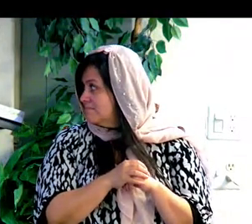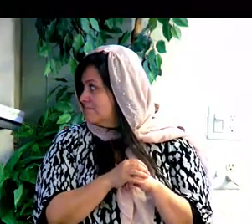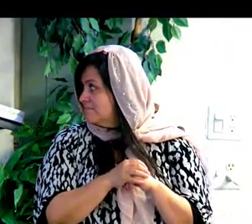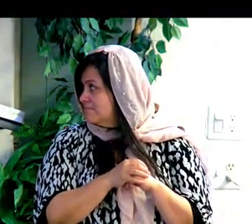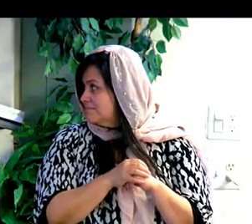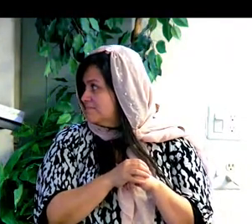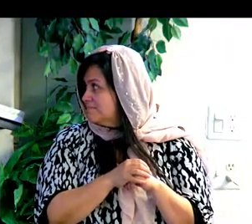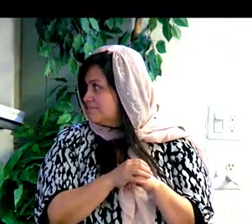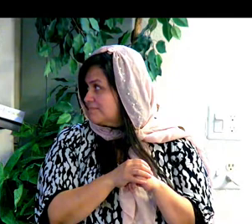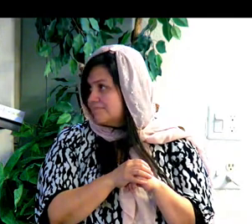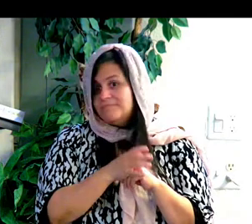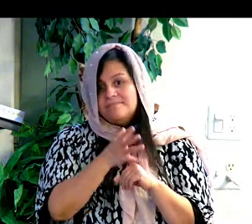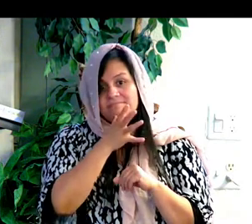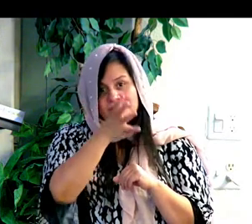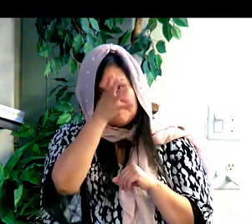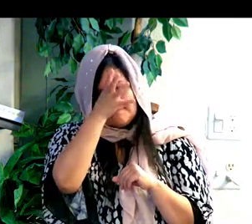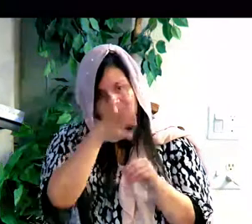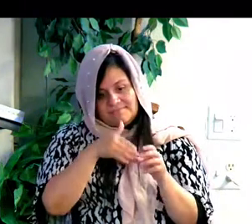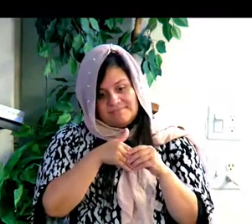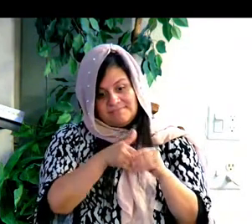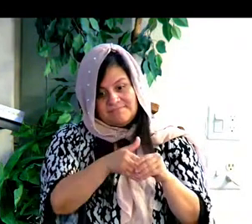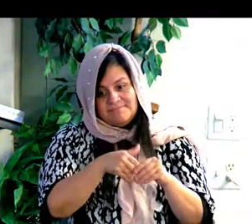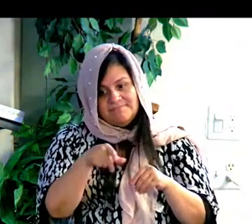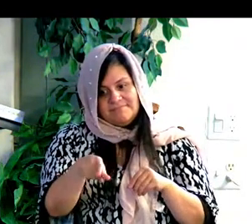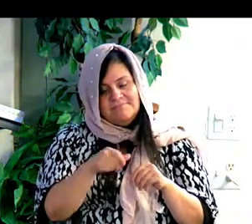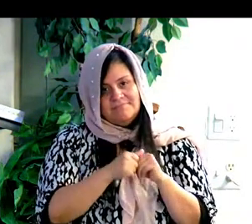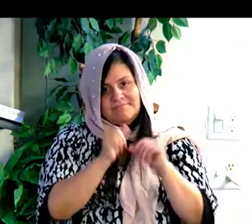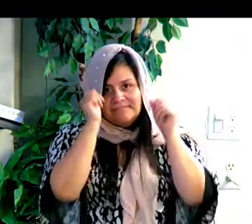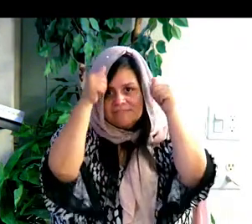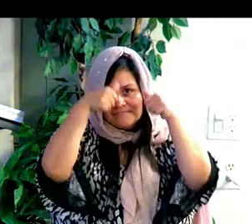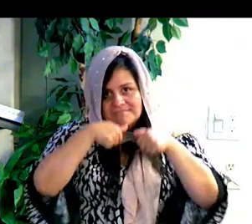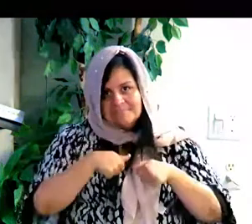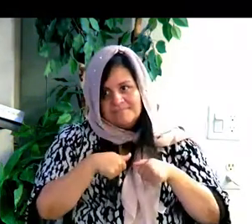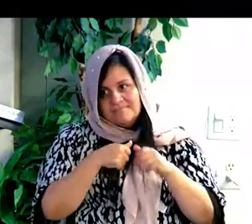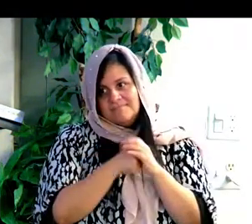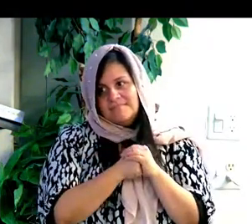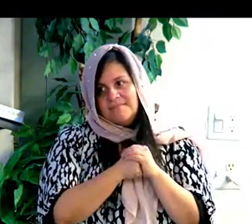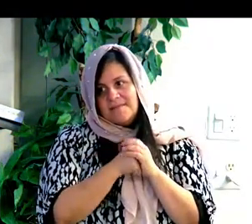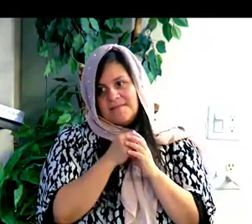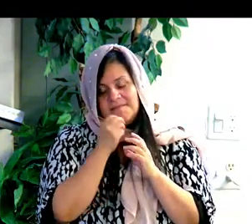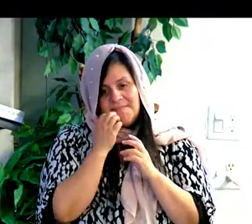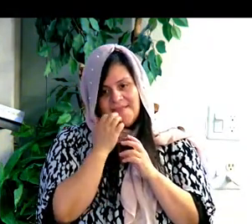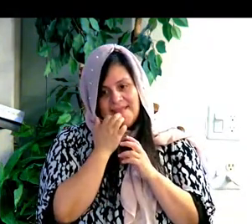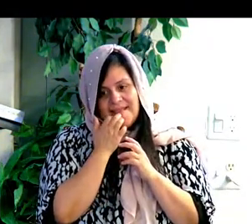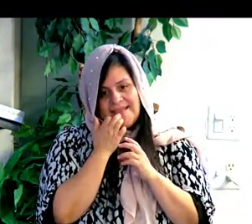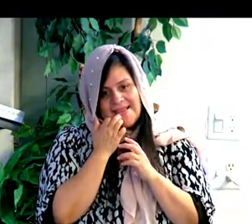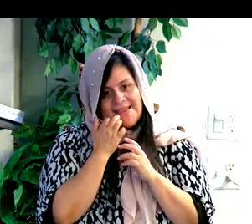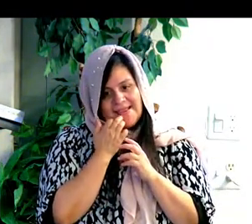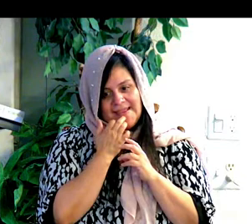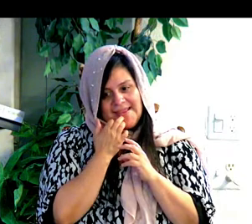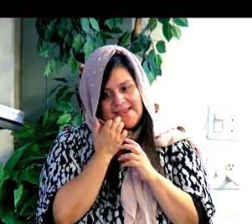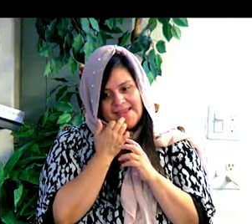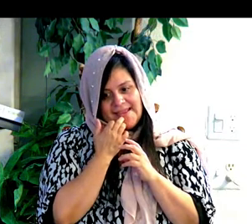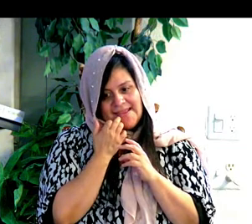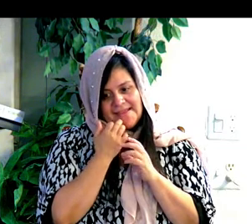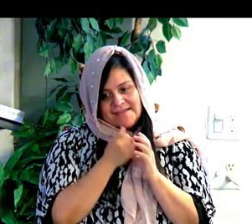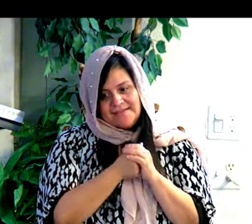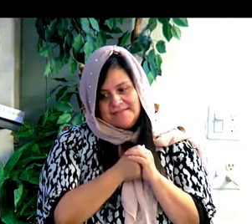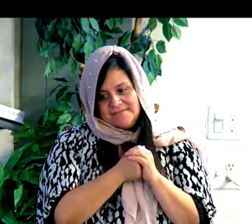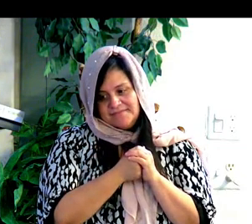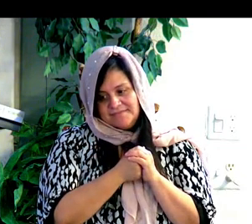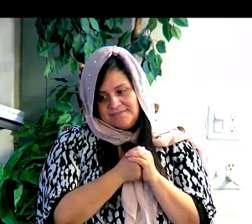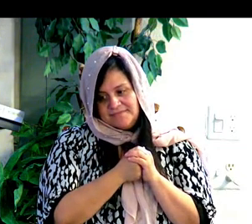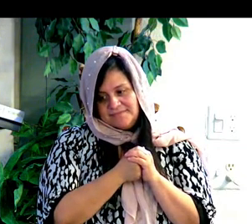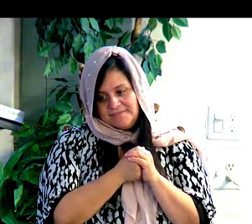she's led by them. Dice, otro significado es como que está velada, como que ella está guiada como por